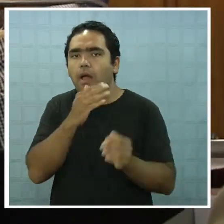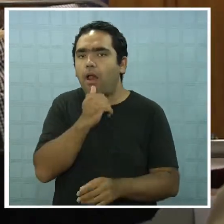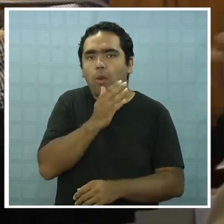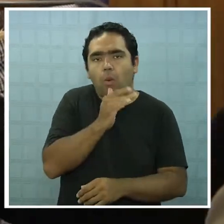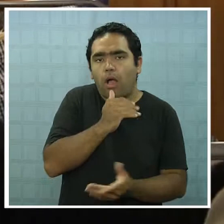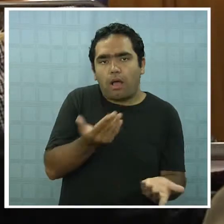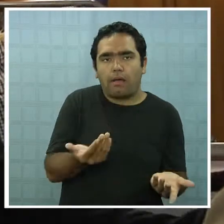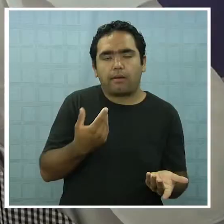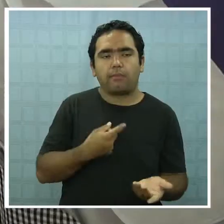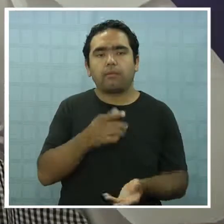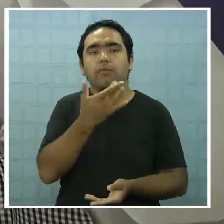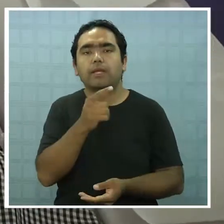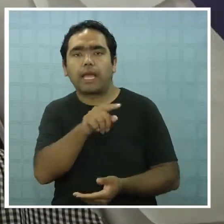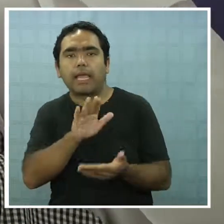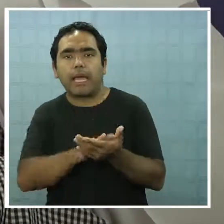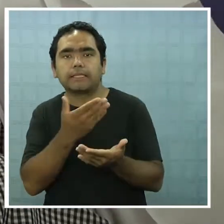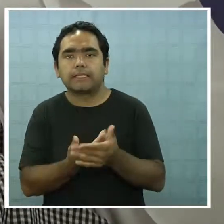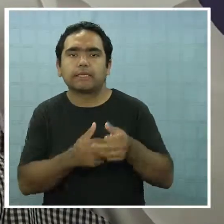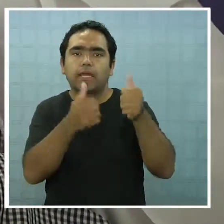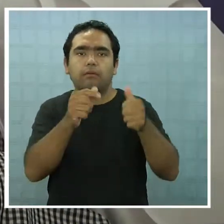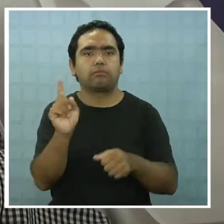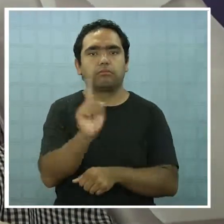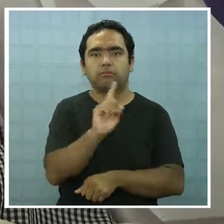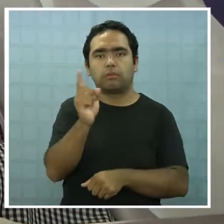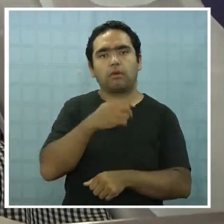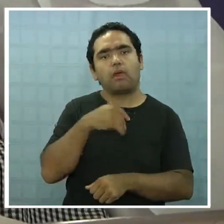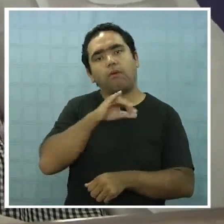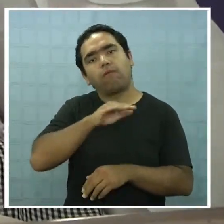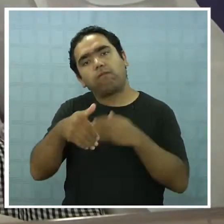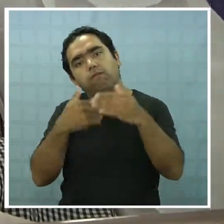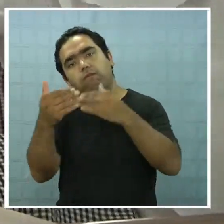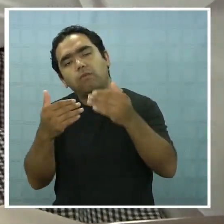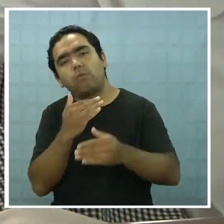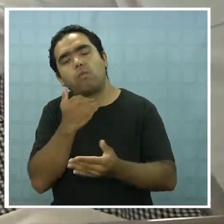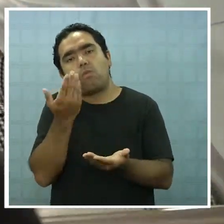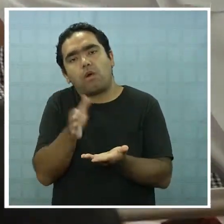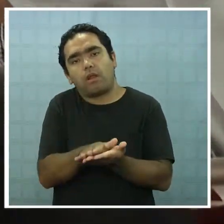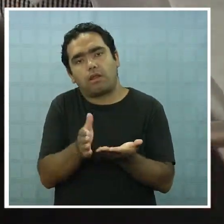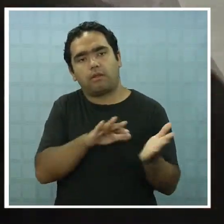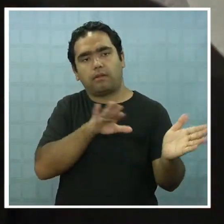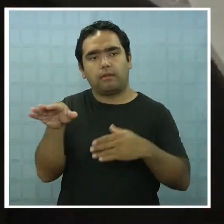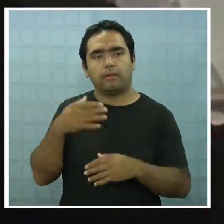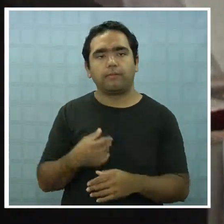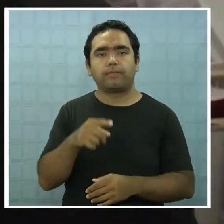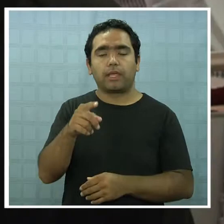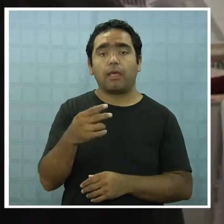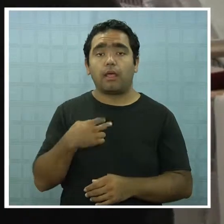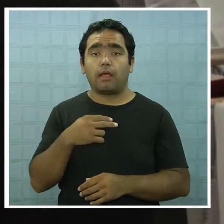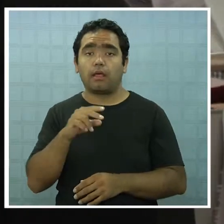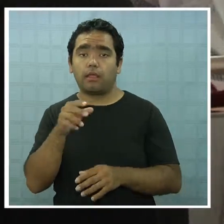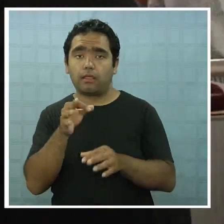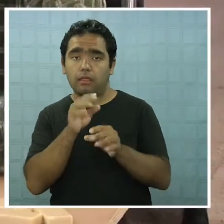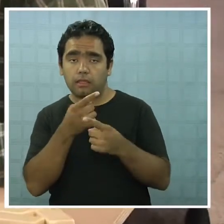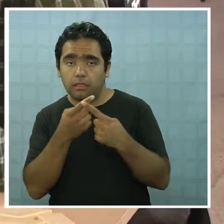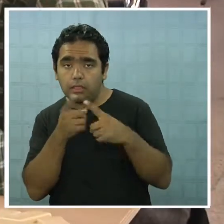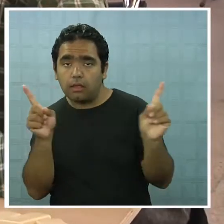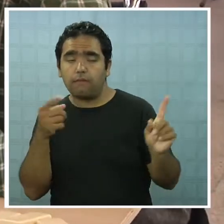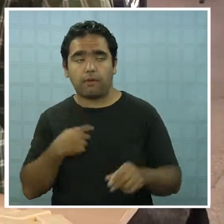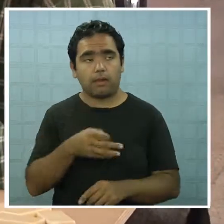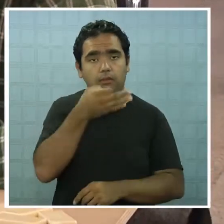que se sane. Hay una versión distinta de quienes deben conducir los servicios, donde ha habido colaboración de jóvenes,